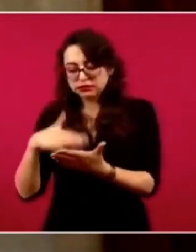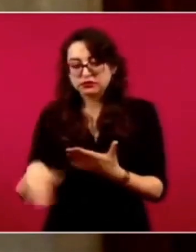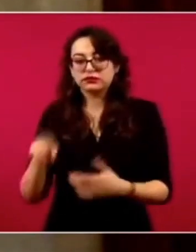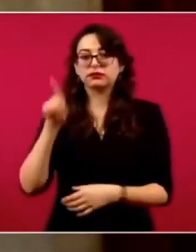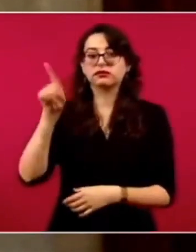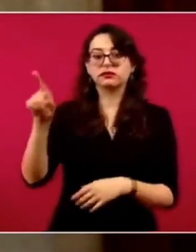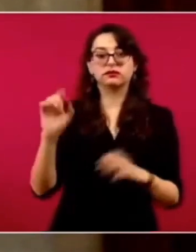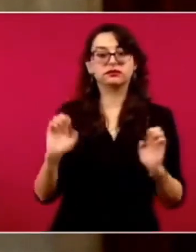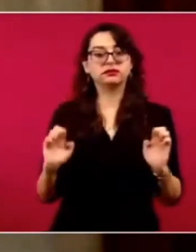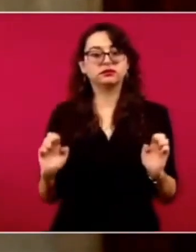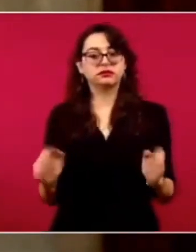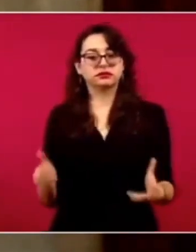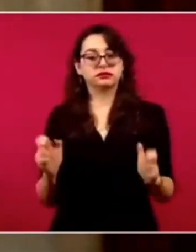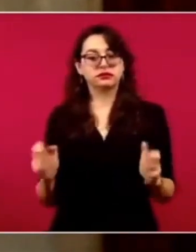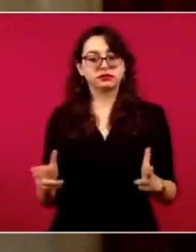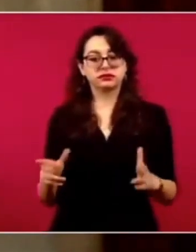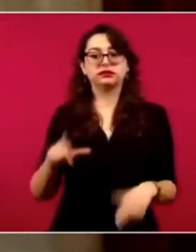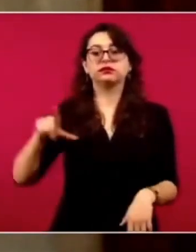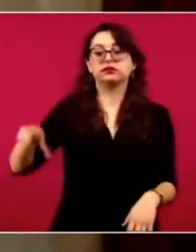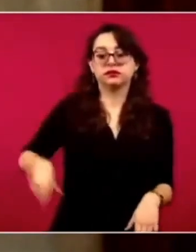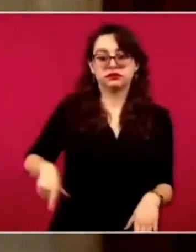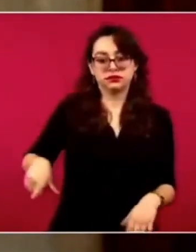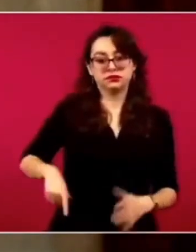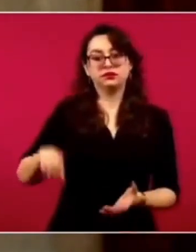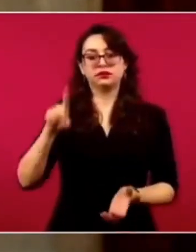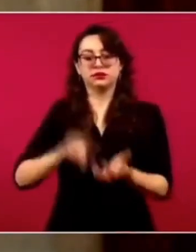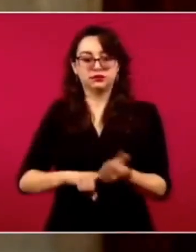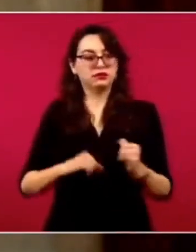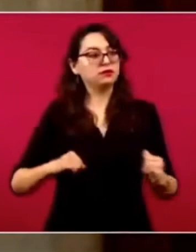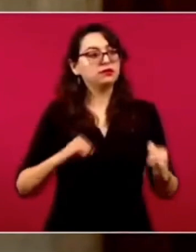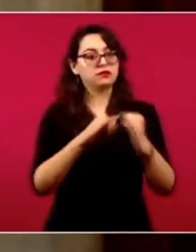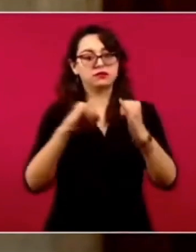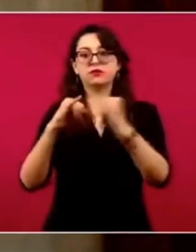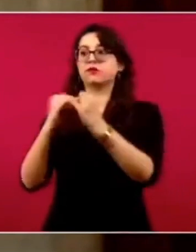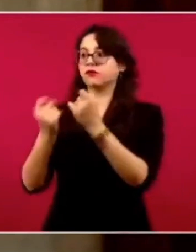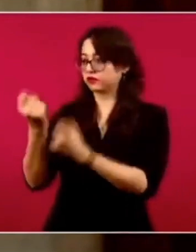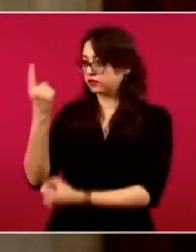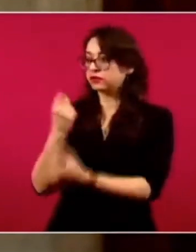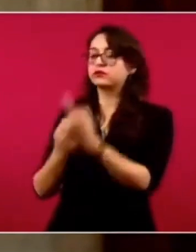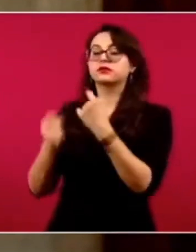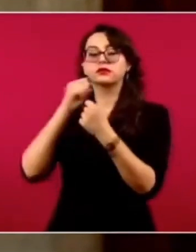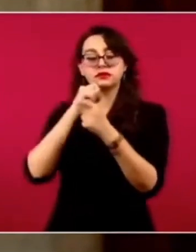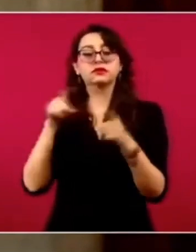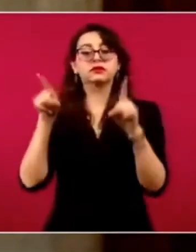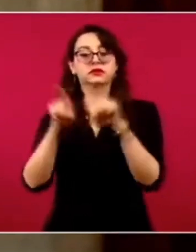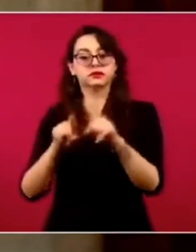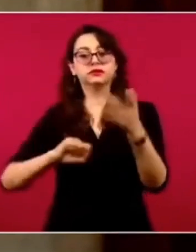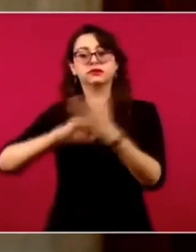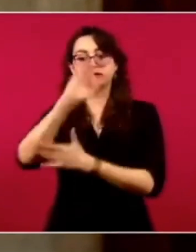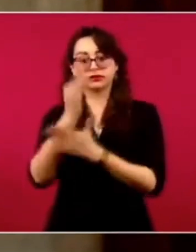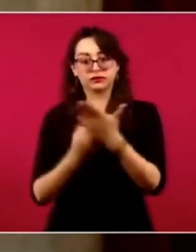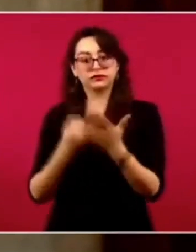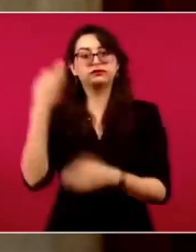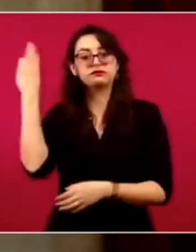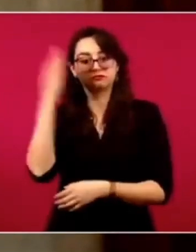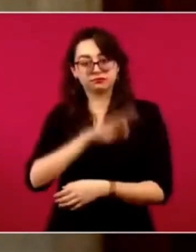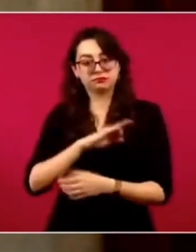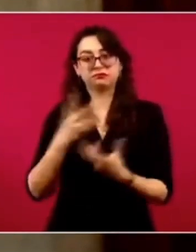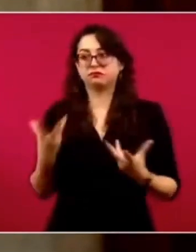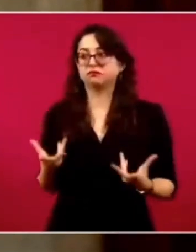Chiapas, algunas instituciones también habrían incurrido en estas contrataciones y habría un promedio de